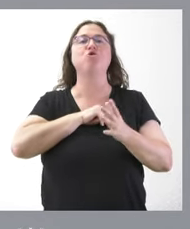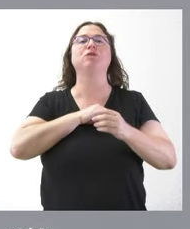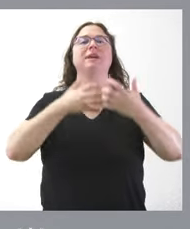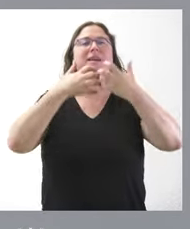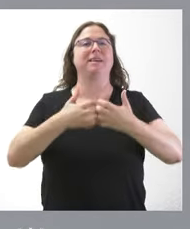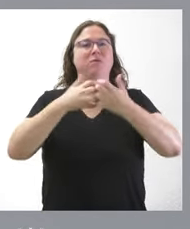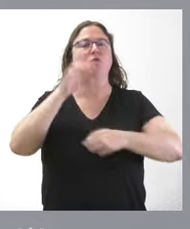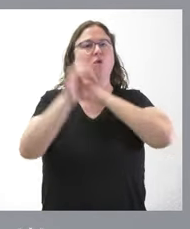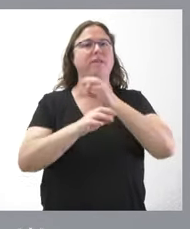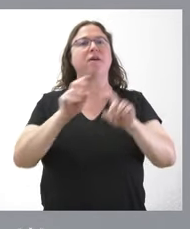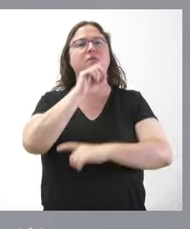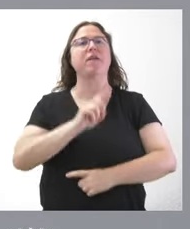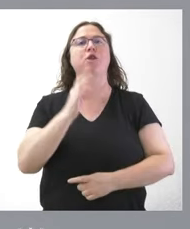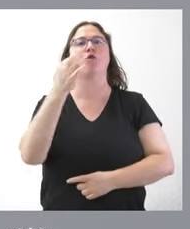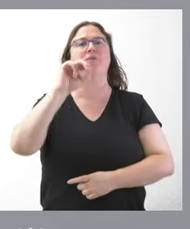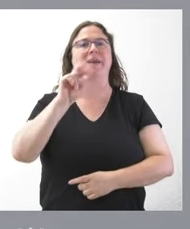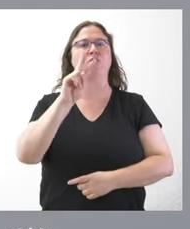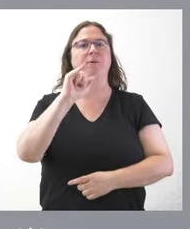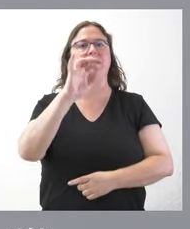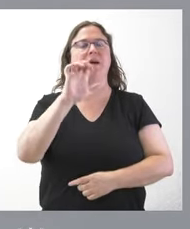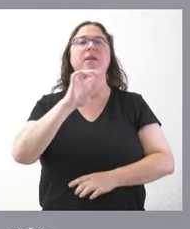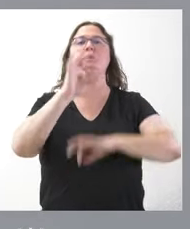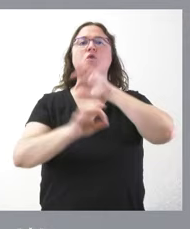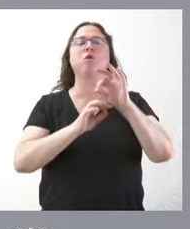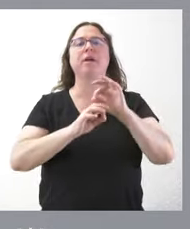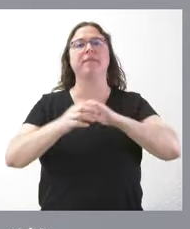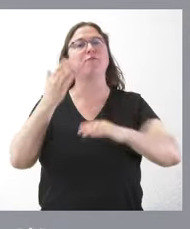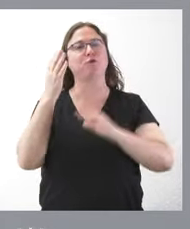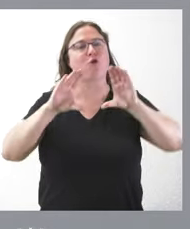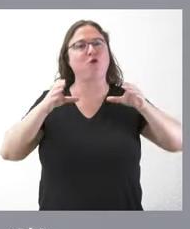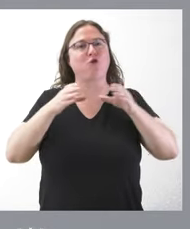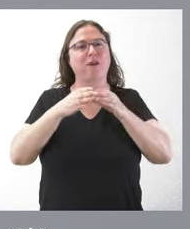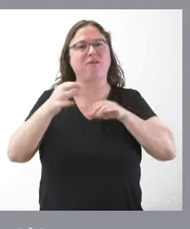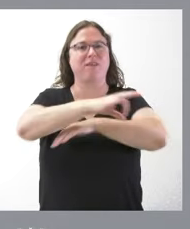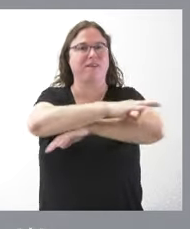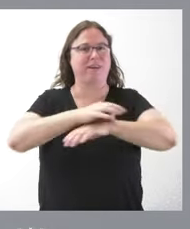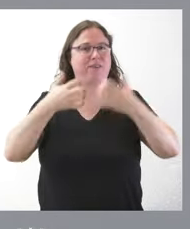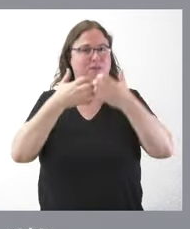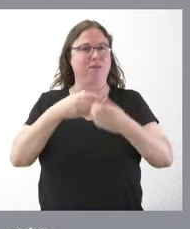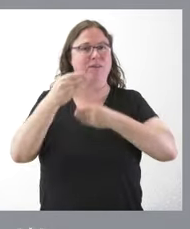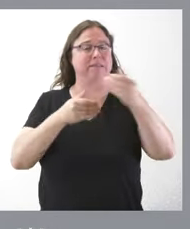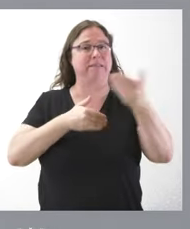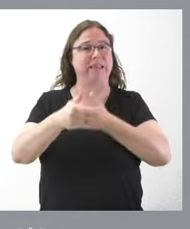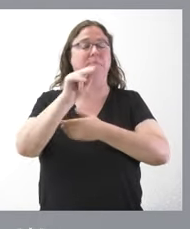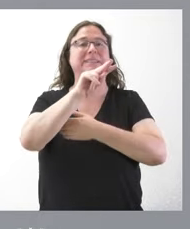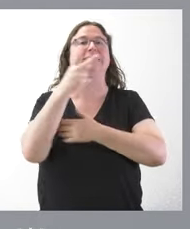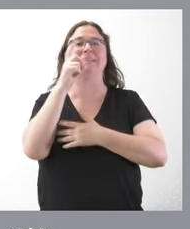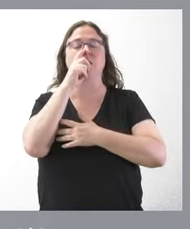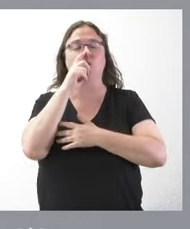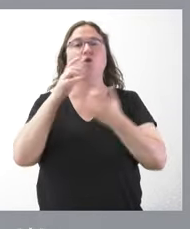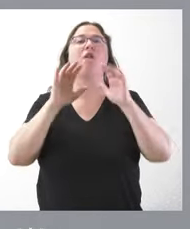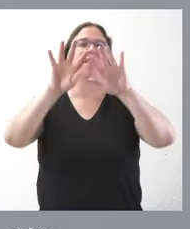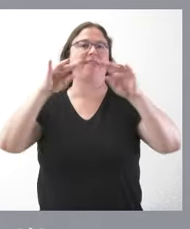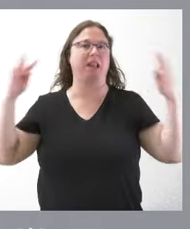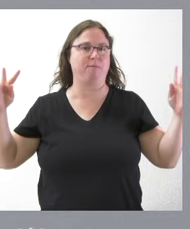Tecnovitae, que está vinculada a los colegios de ingenieros industriales. Tendrá lugar el 27 de junio en el Centro Cultural Miguel de Libes. 100.000 euros para